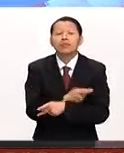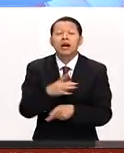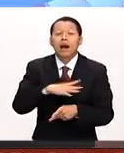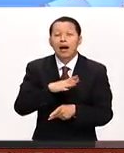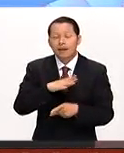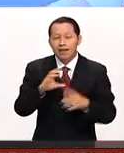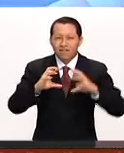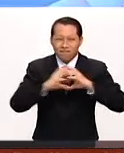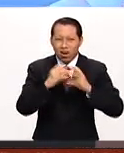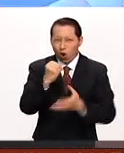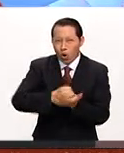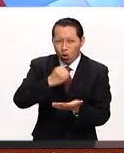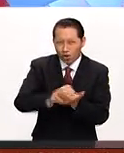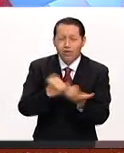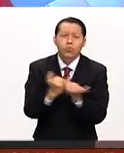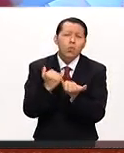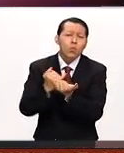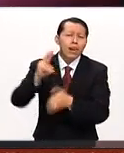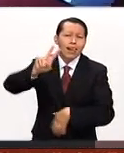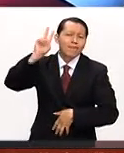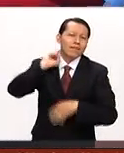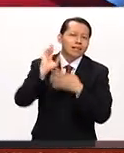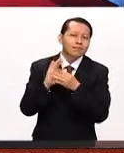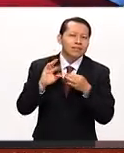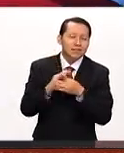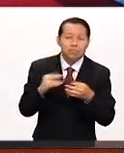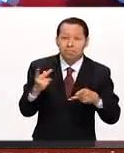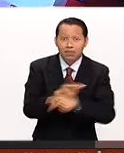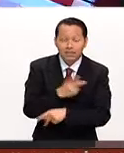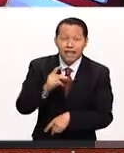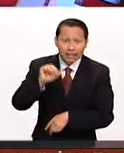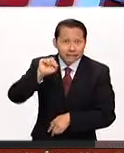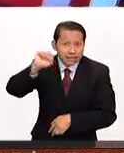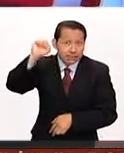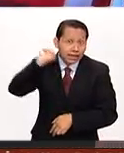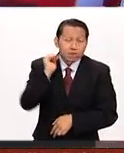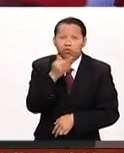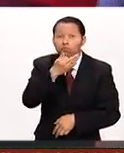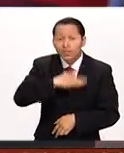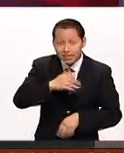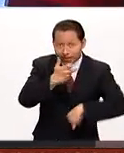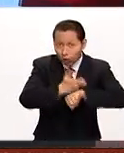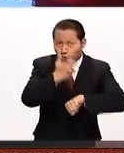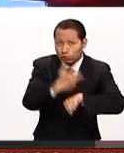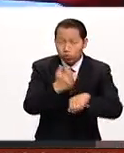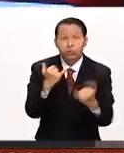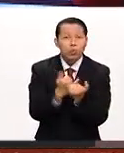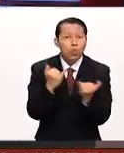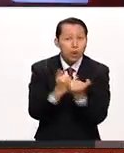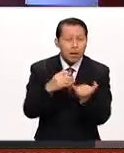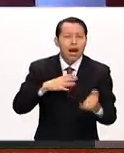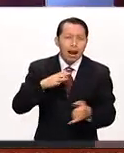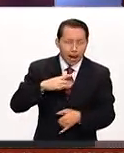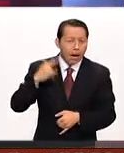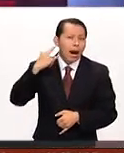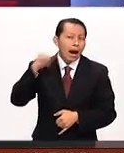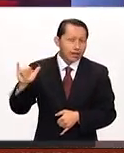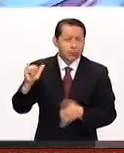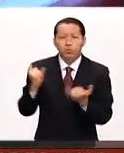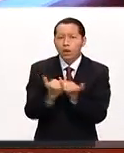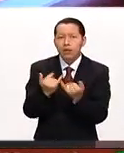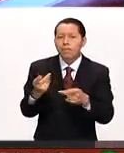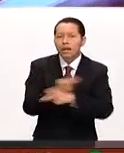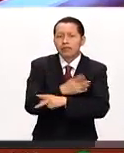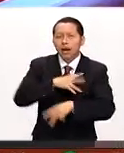balón de oro, lo platicamos el viernes, bueno pues el sábado se hizo esta fiesta allá en los Estados Unidos, en Los Ángeles, donde se realizó